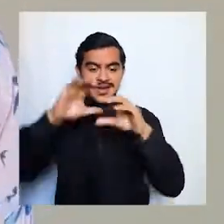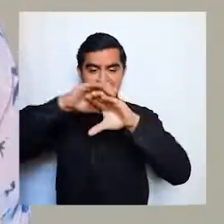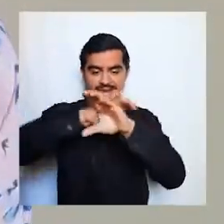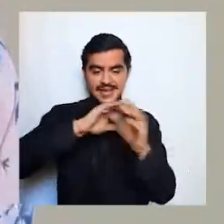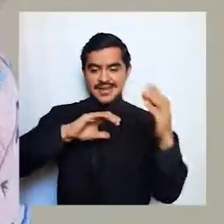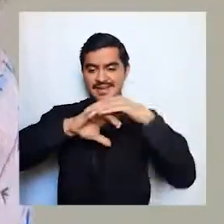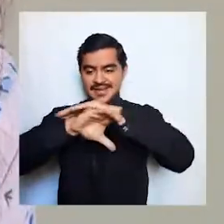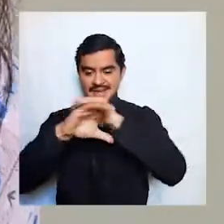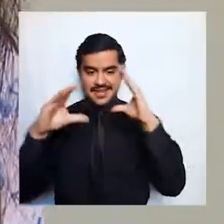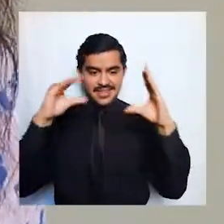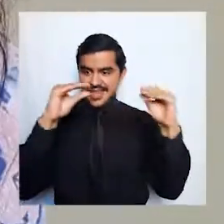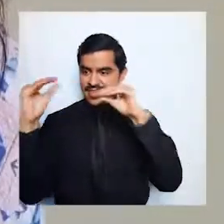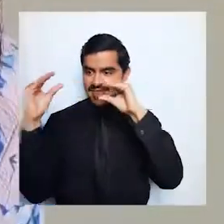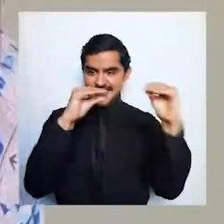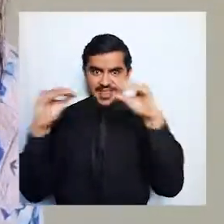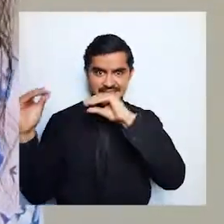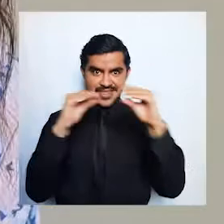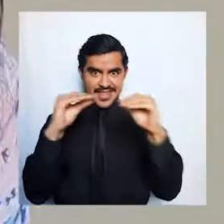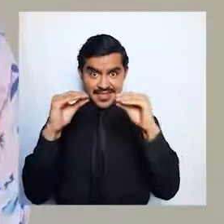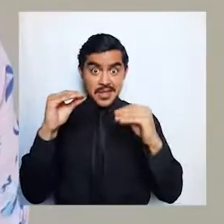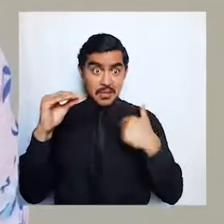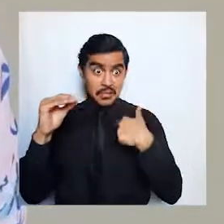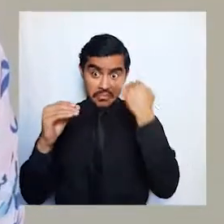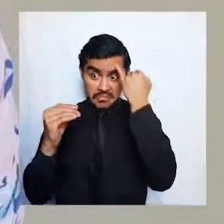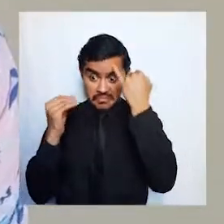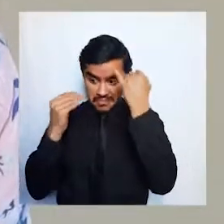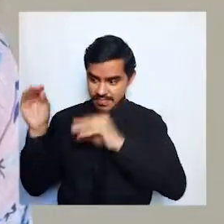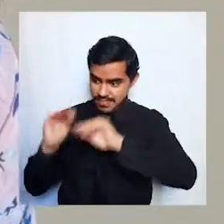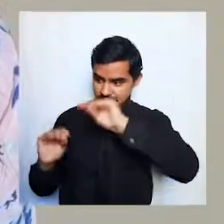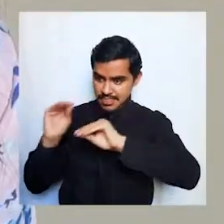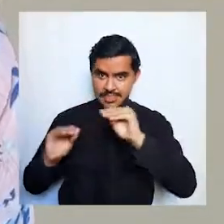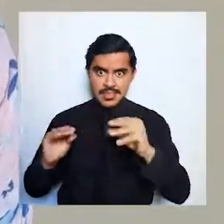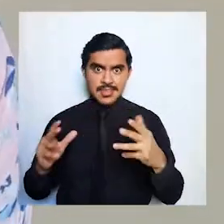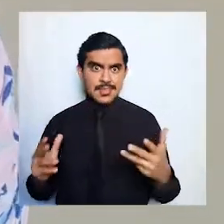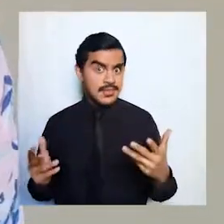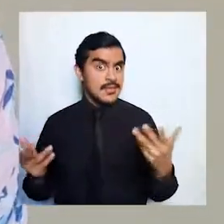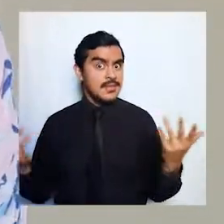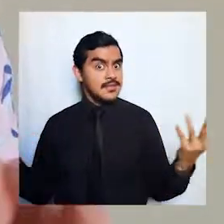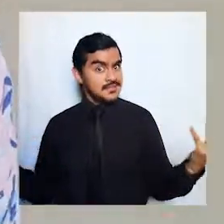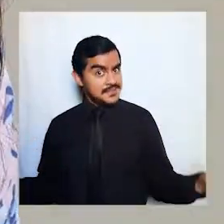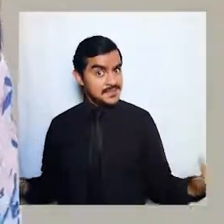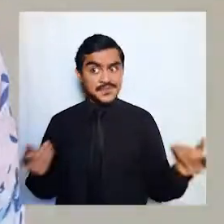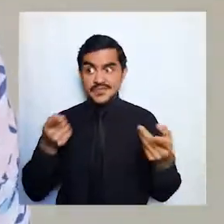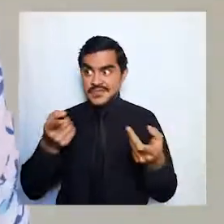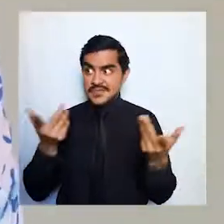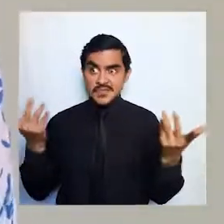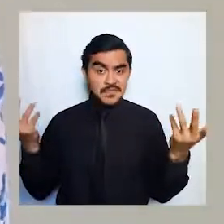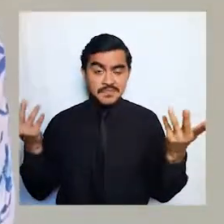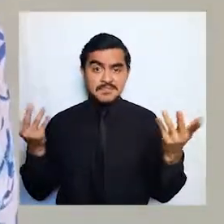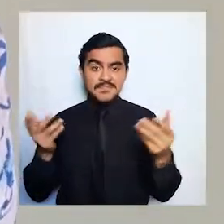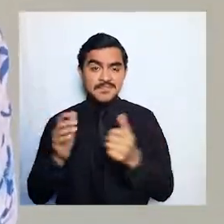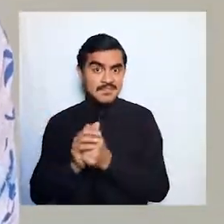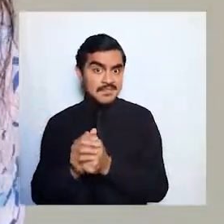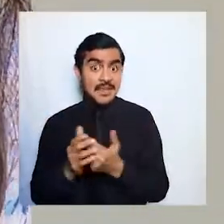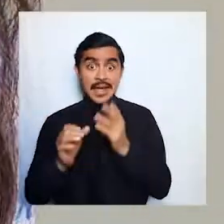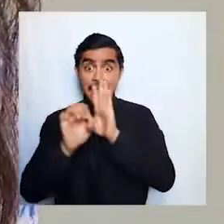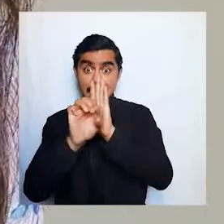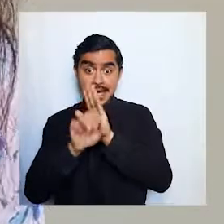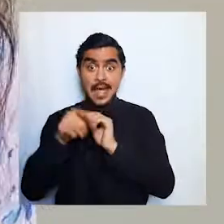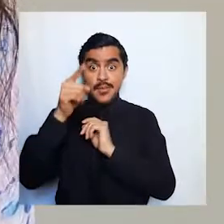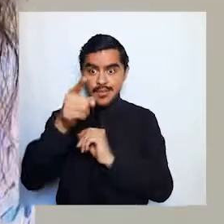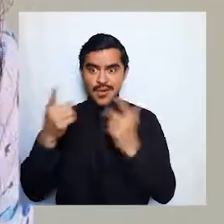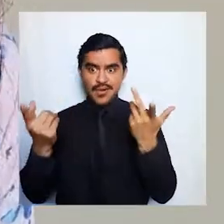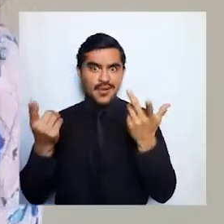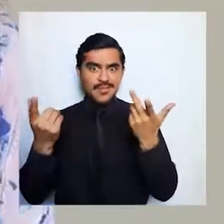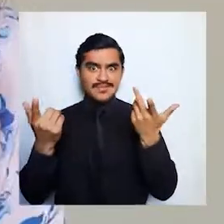de hecho vos tienes sus propios moppets personalizados qué sería súper genial ver en tus redes ver una un